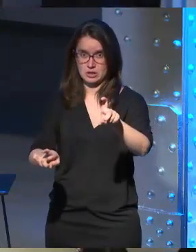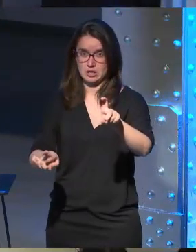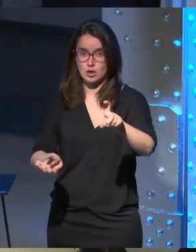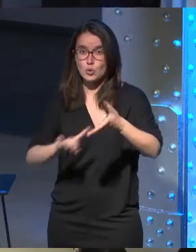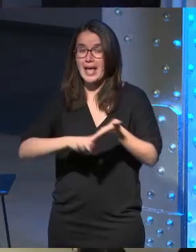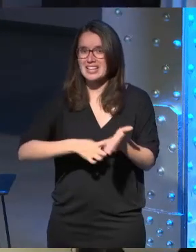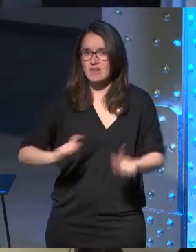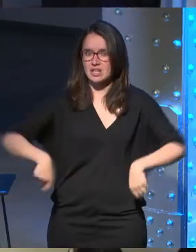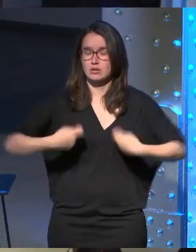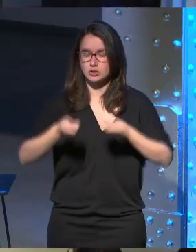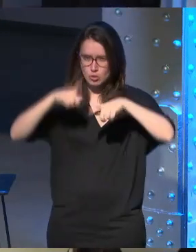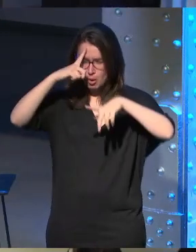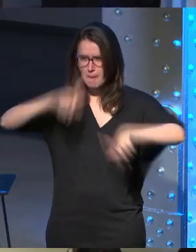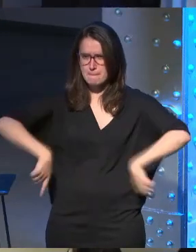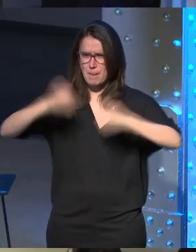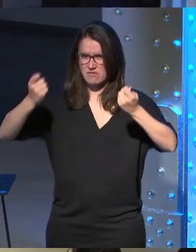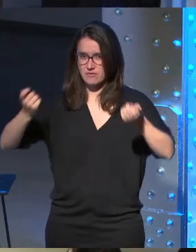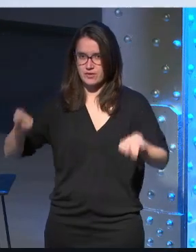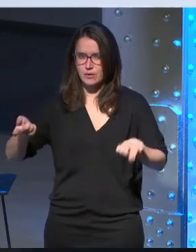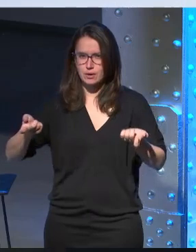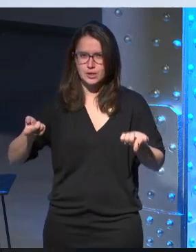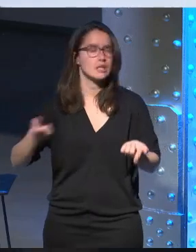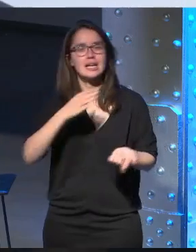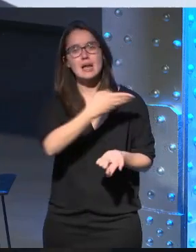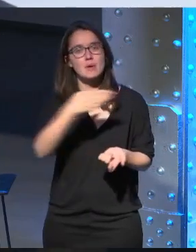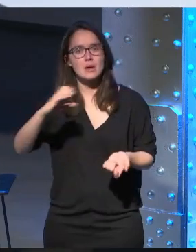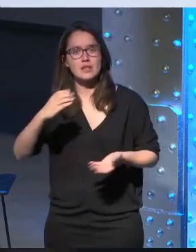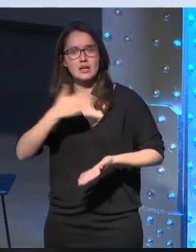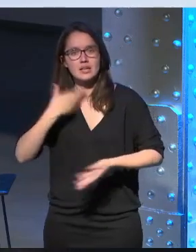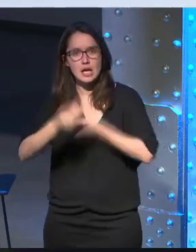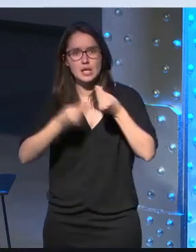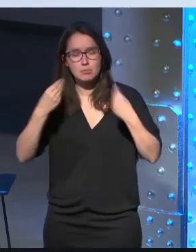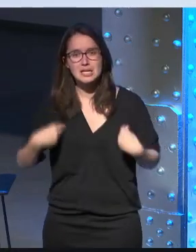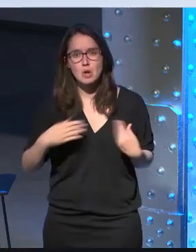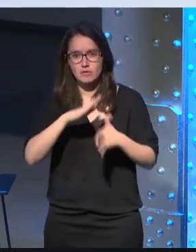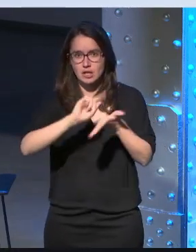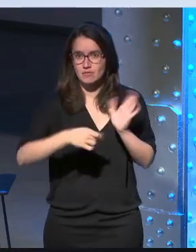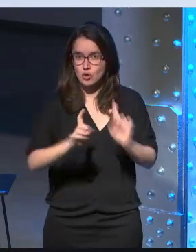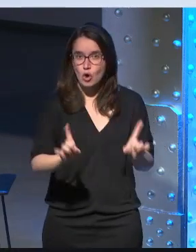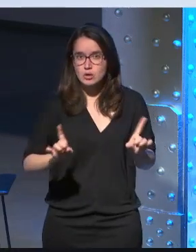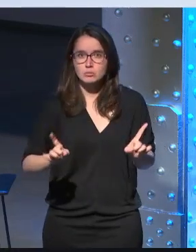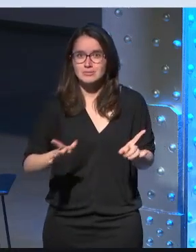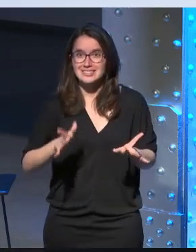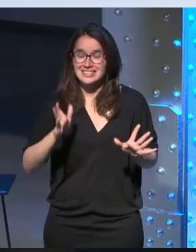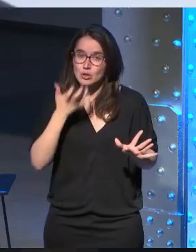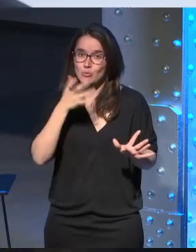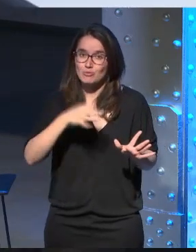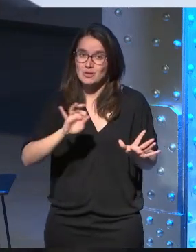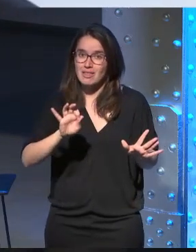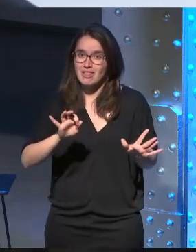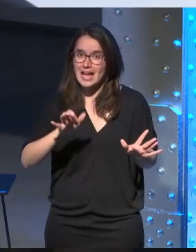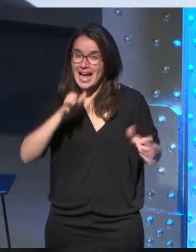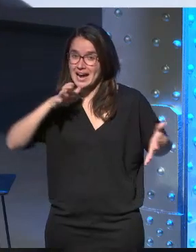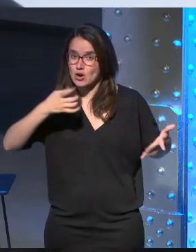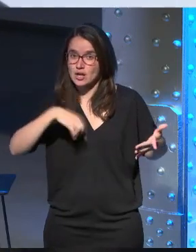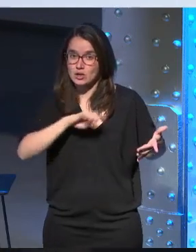y eso le rompió la cabeza a todo el mundo que se lo enseñamos la BBC quería hacer Doctor Who que al final no lo firmaron claro si no a lo mejor ahora mismo